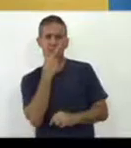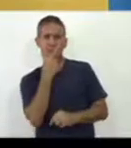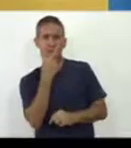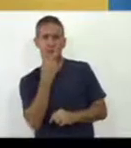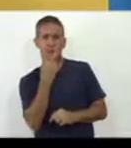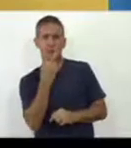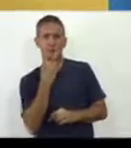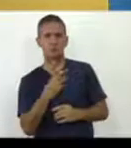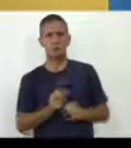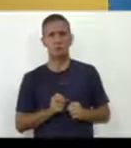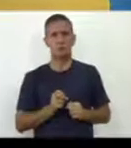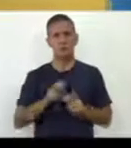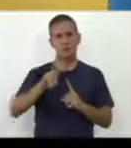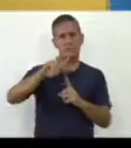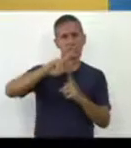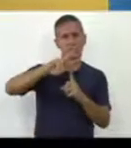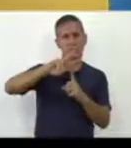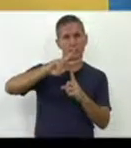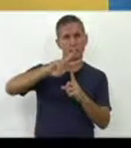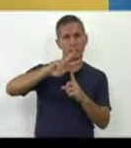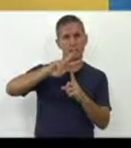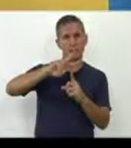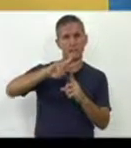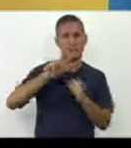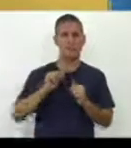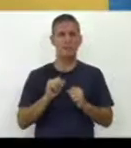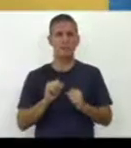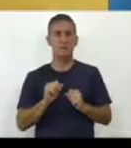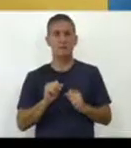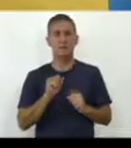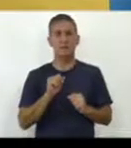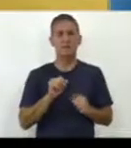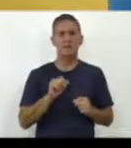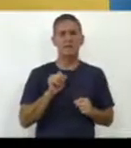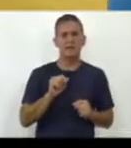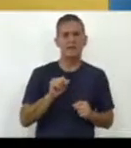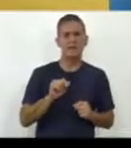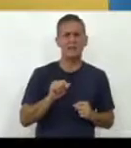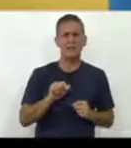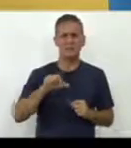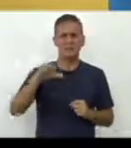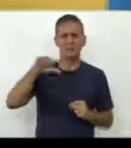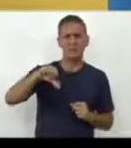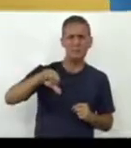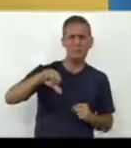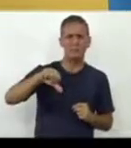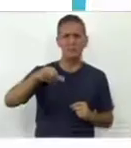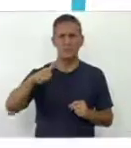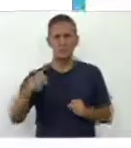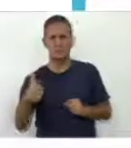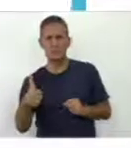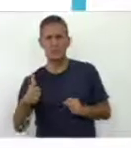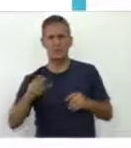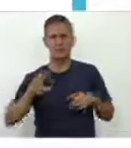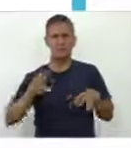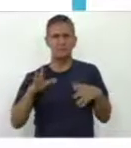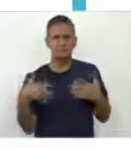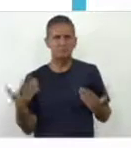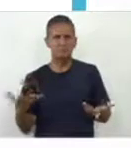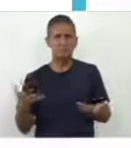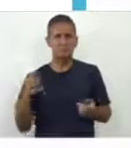de materiales audiovisuales, ¿qué perjuicios puede tener eso para el desarrollo de los niños y las niñas? Bueno,